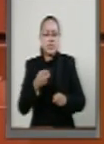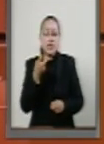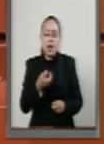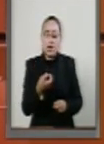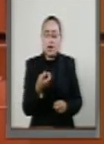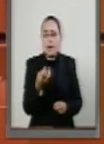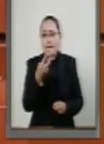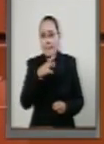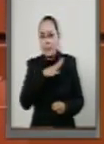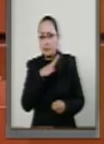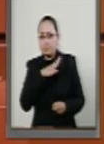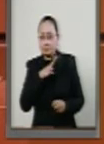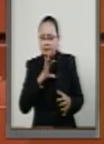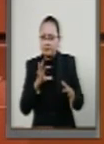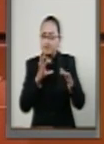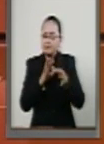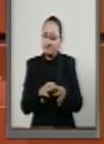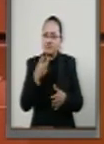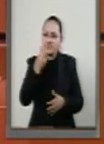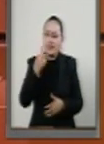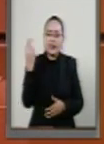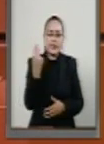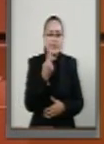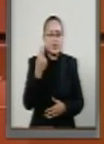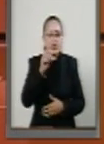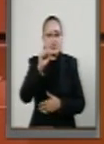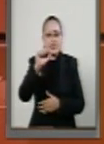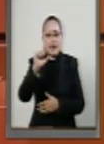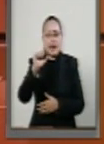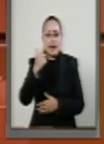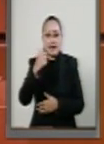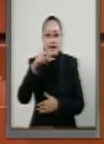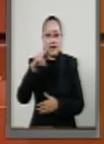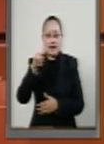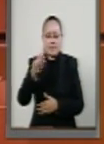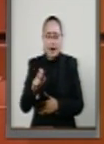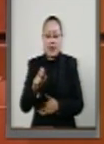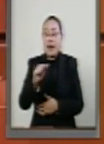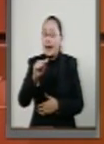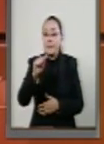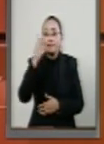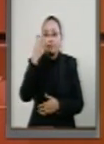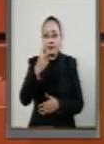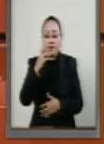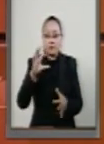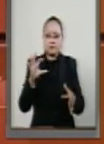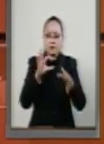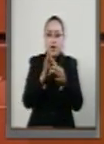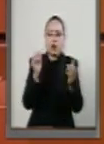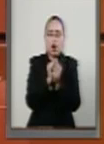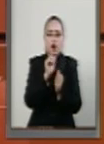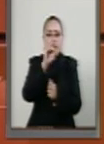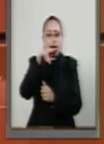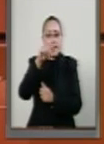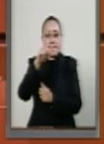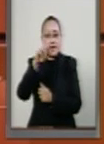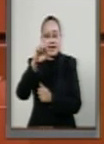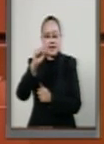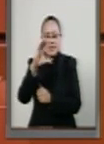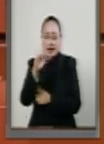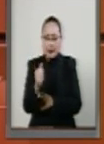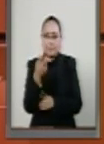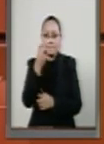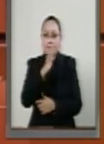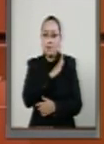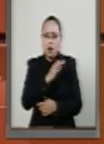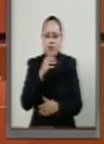situación, es necesario que la Zagarpa, a través de la INAPESCA, pueda publicar a la